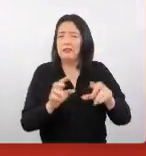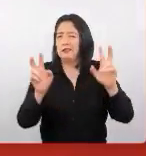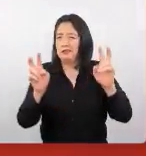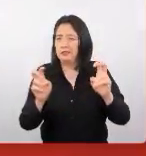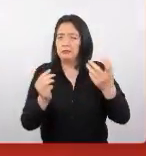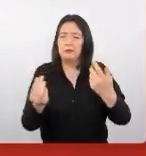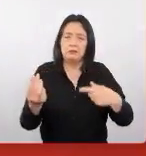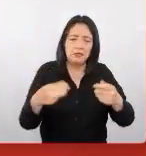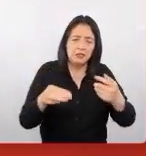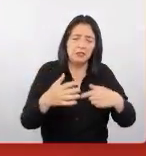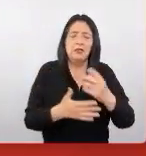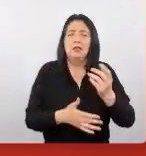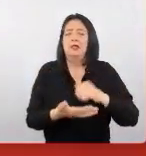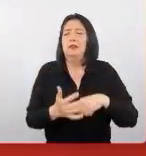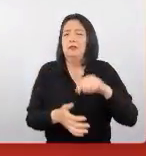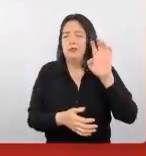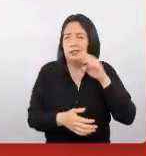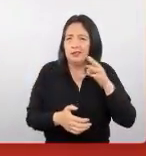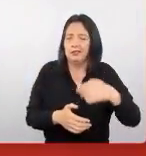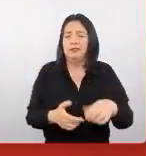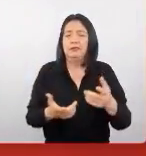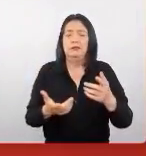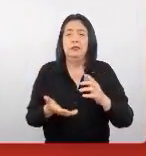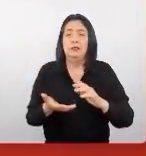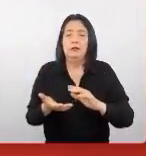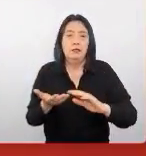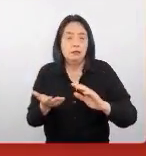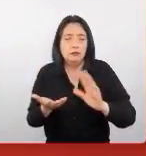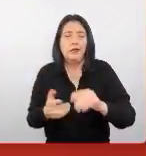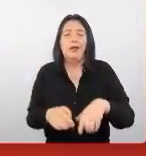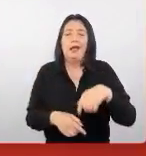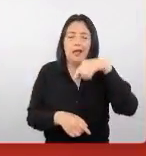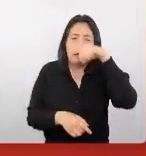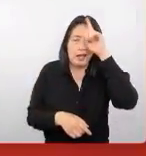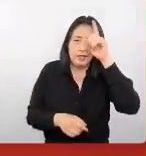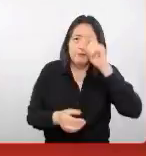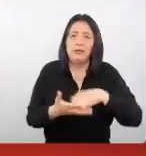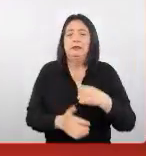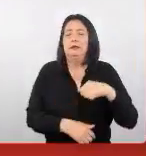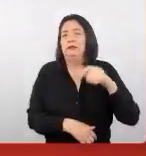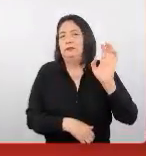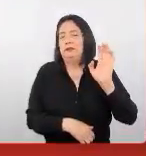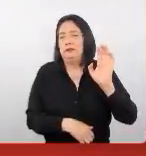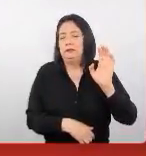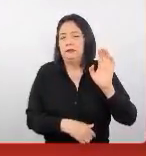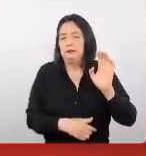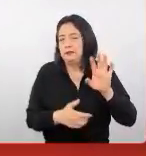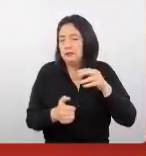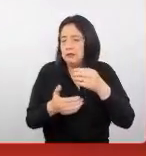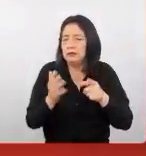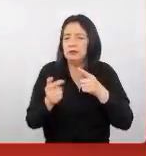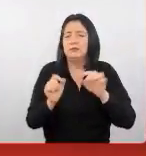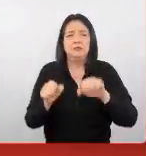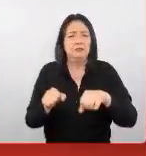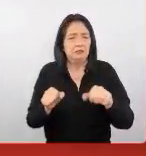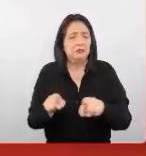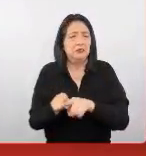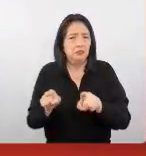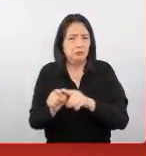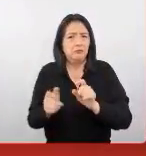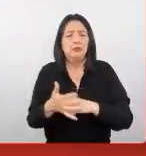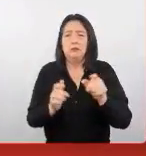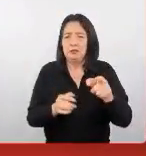inglés, japonés, no, inglés, alemán y Reino Unido, que también va a estar en TurismoIn